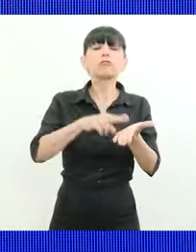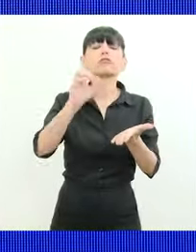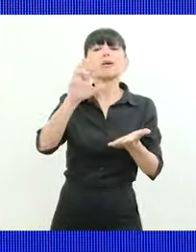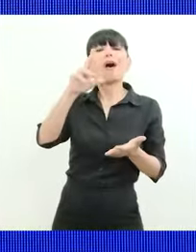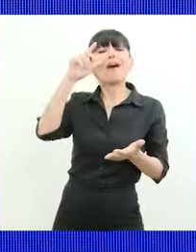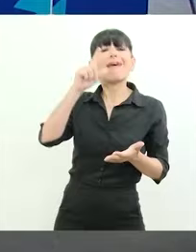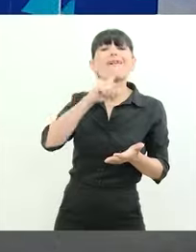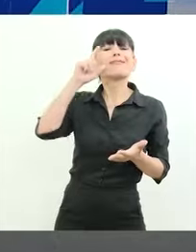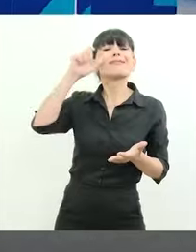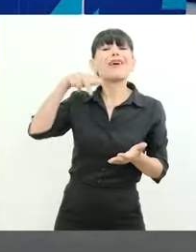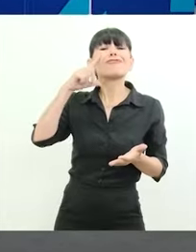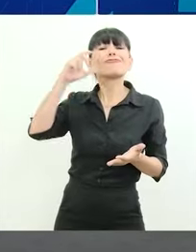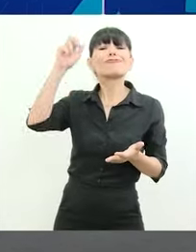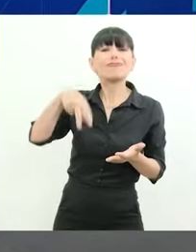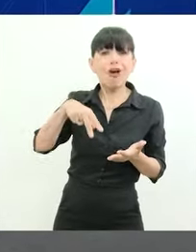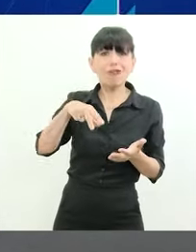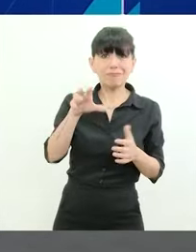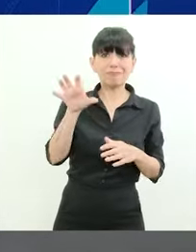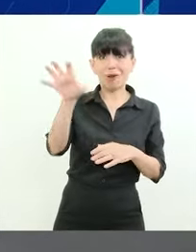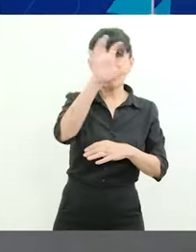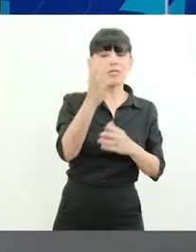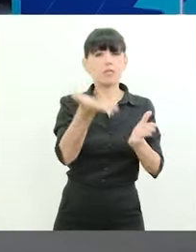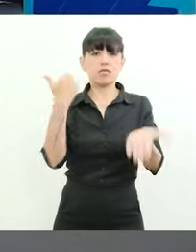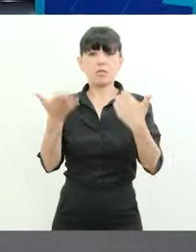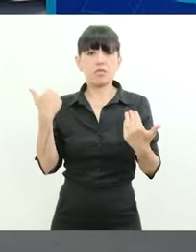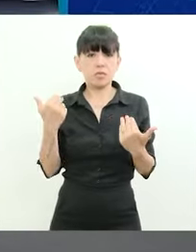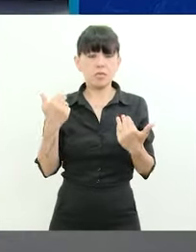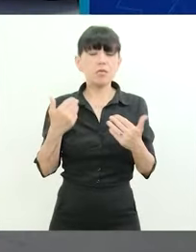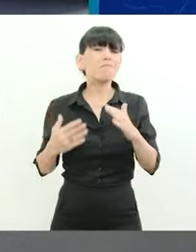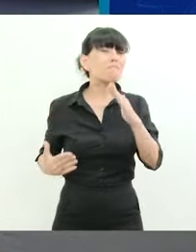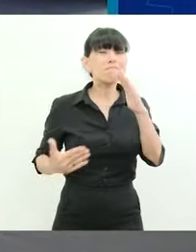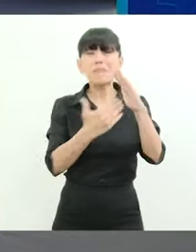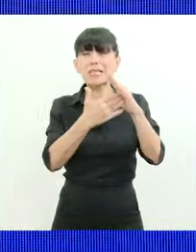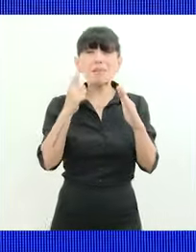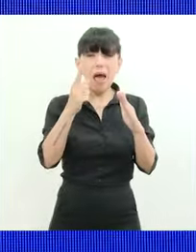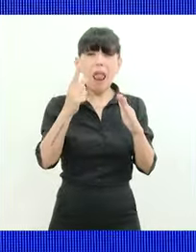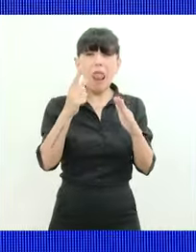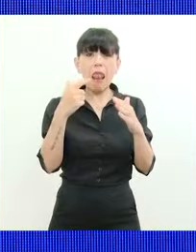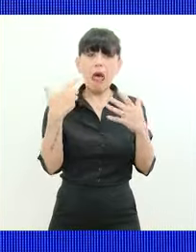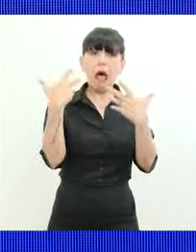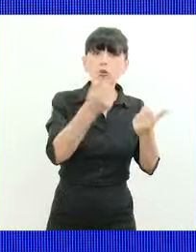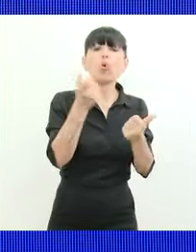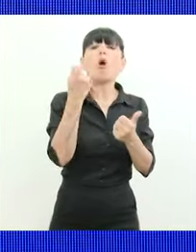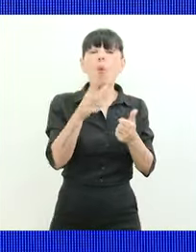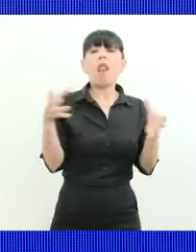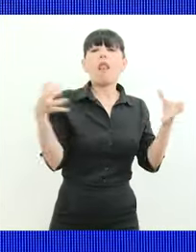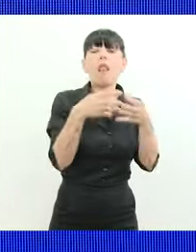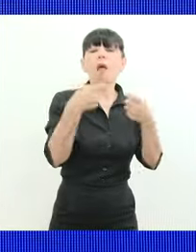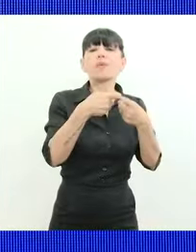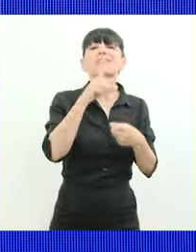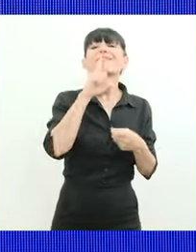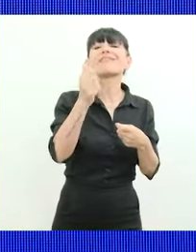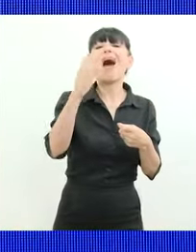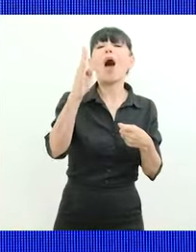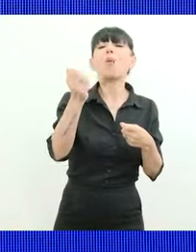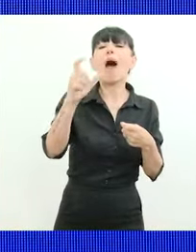regionales. Y obviamente el sector tabacalero es uno de los principales beneficiados. En segundo lugar, he